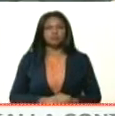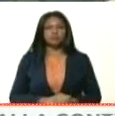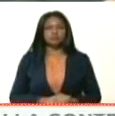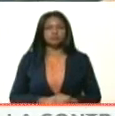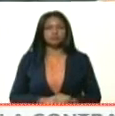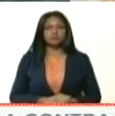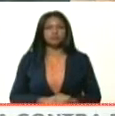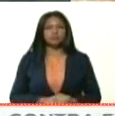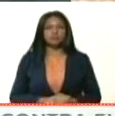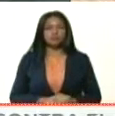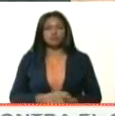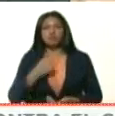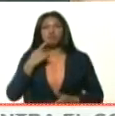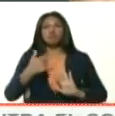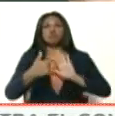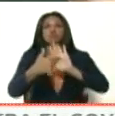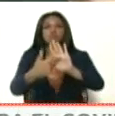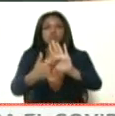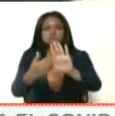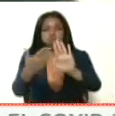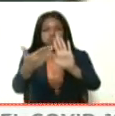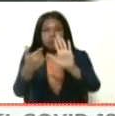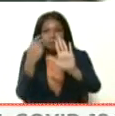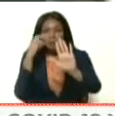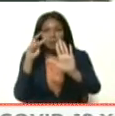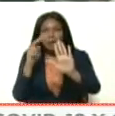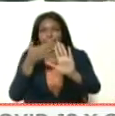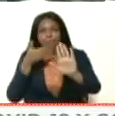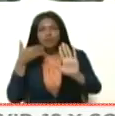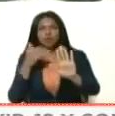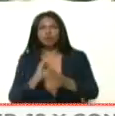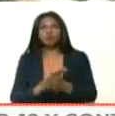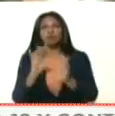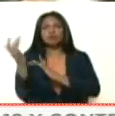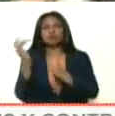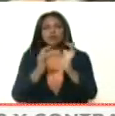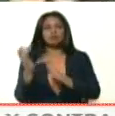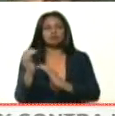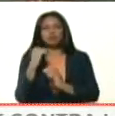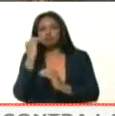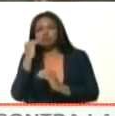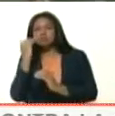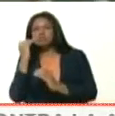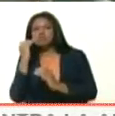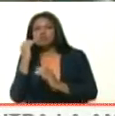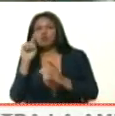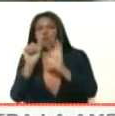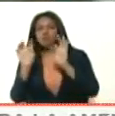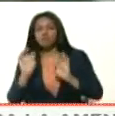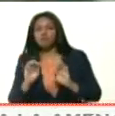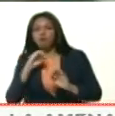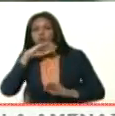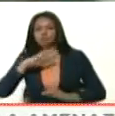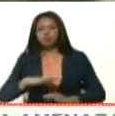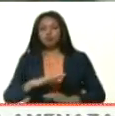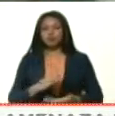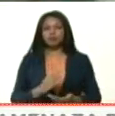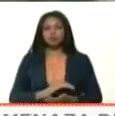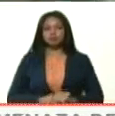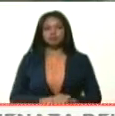Voy a acercarlo a la cámara para ver si lo ven mejor. Jesús, aproximación histórica.